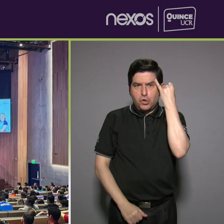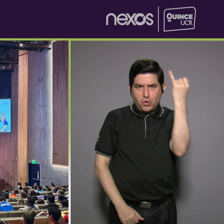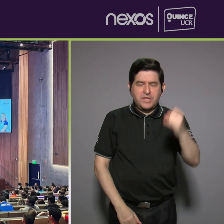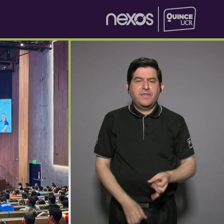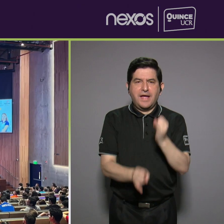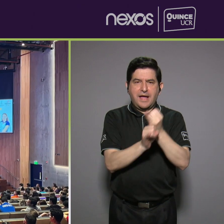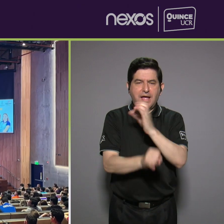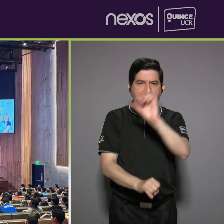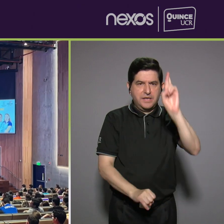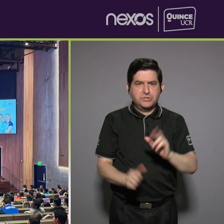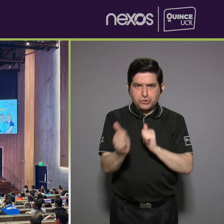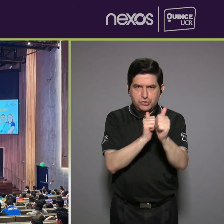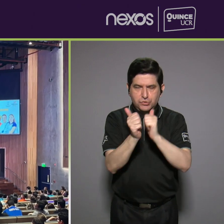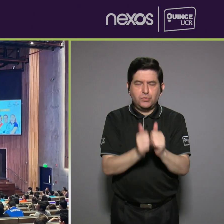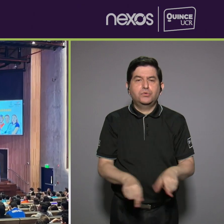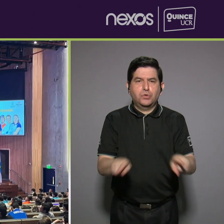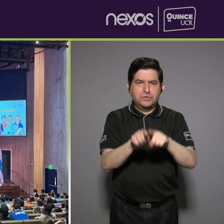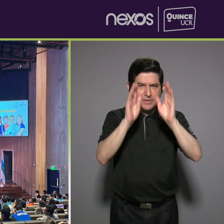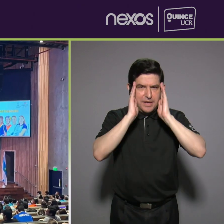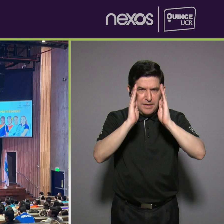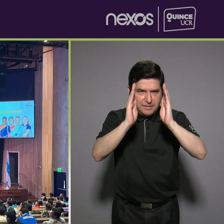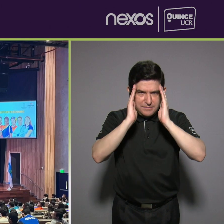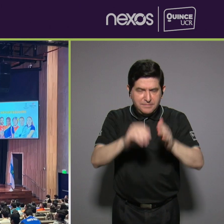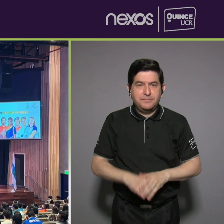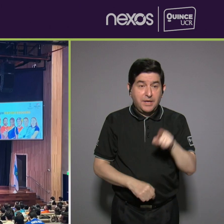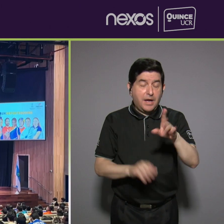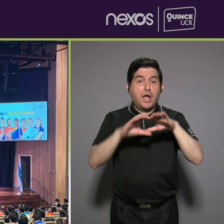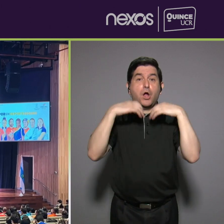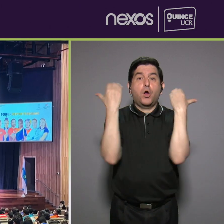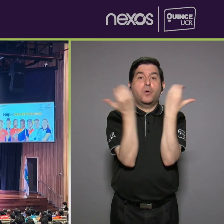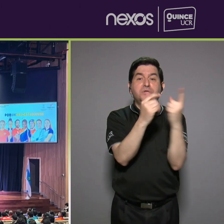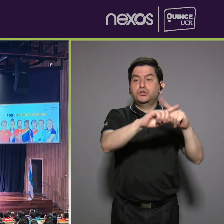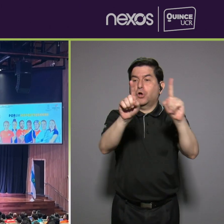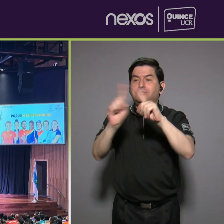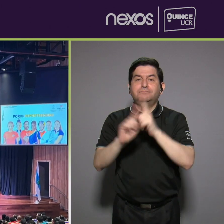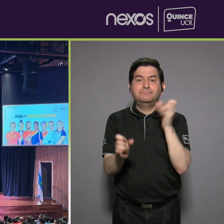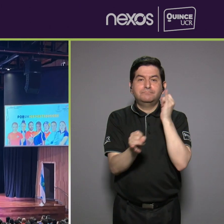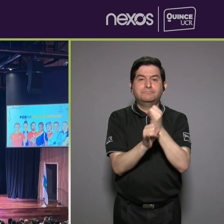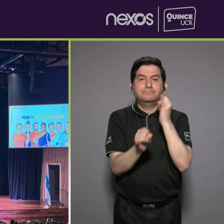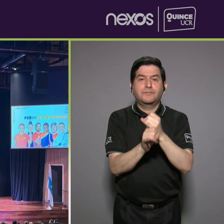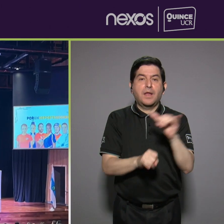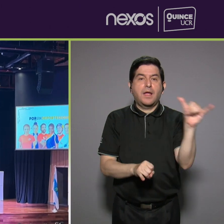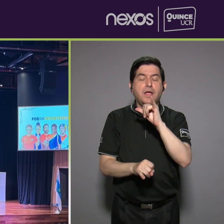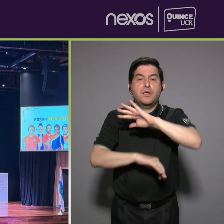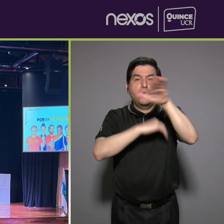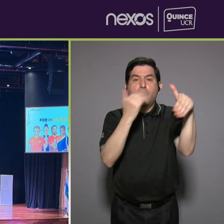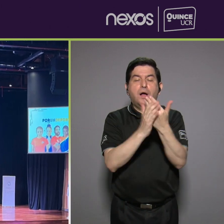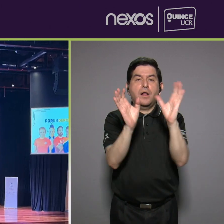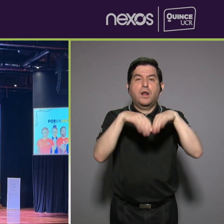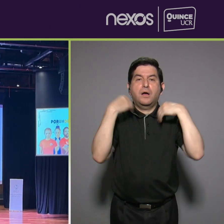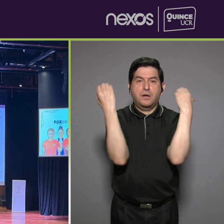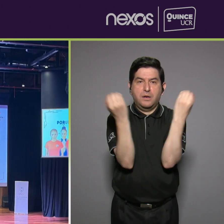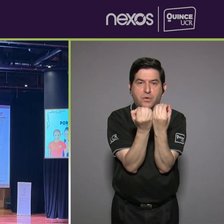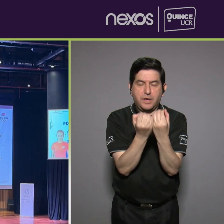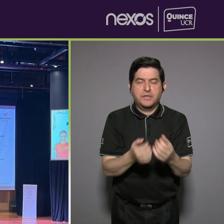al ICODER, vamos a darle seguimiento mediante esta comisión interinstitucional, sino también a toda la organización que se ha generado para que